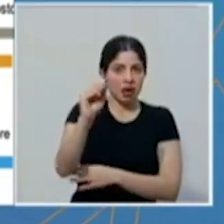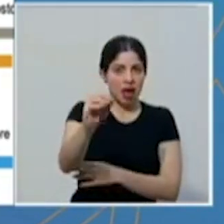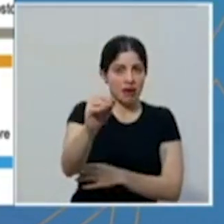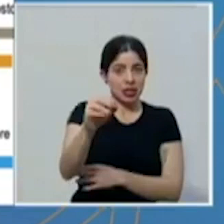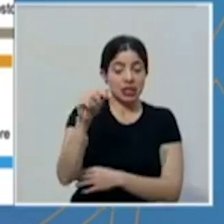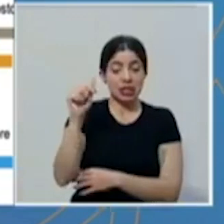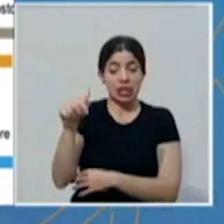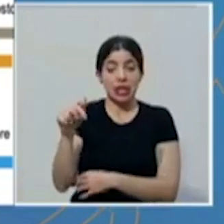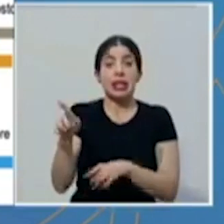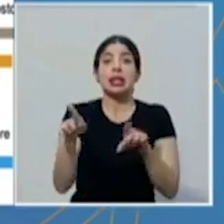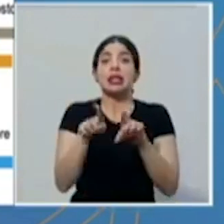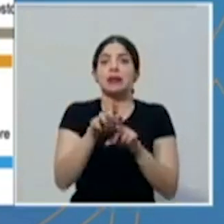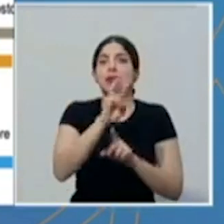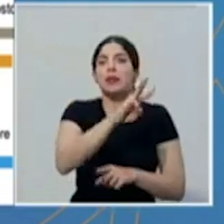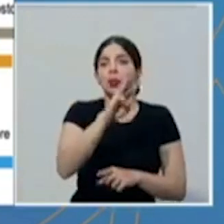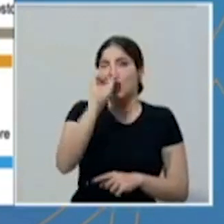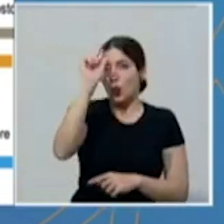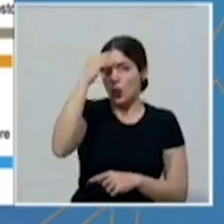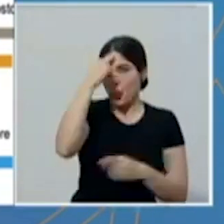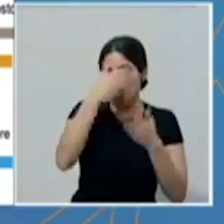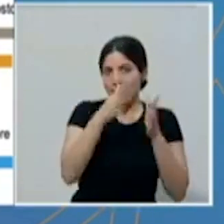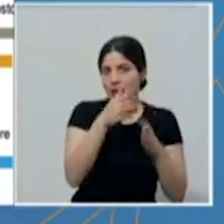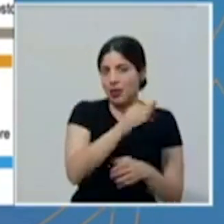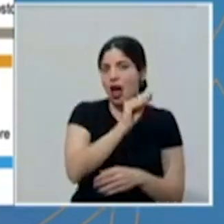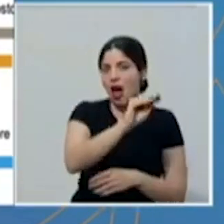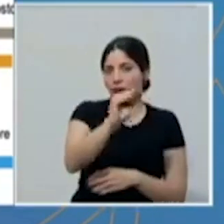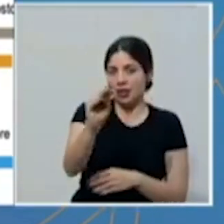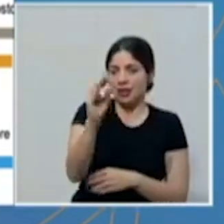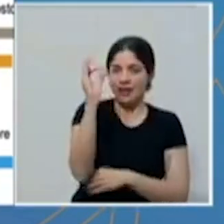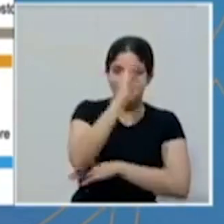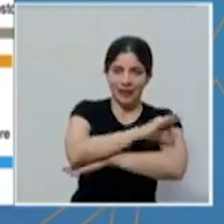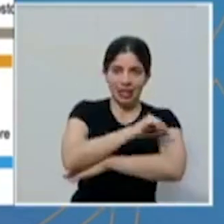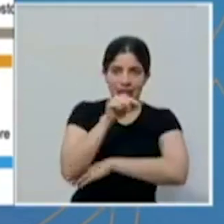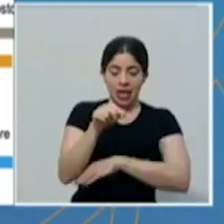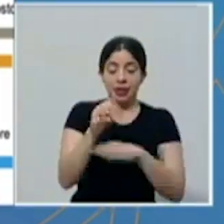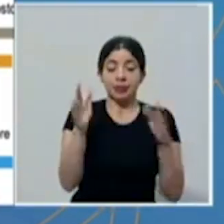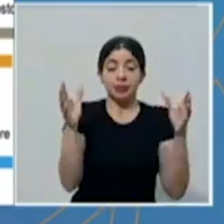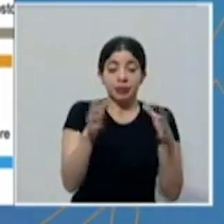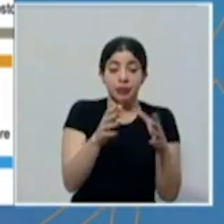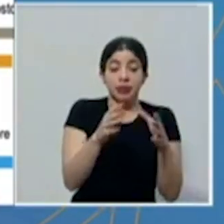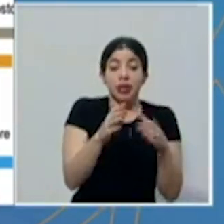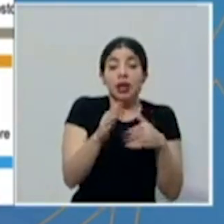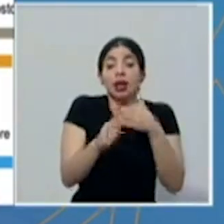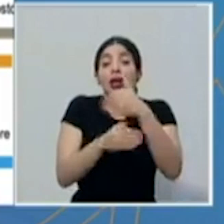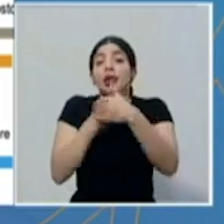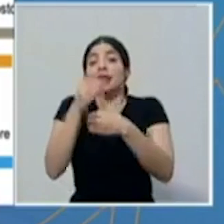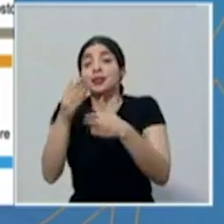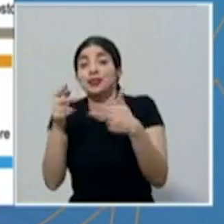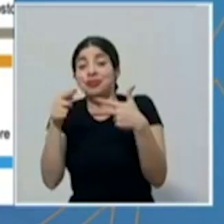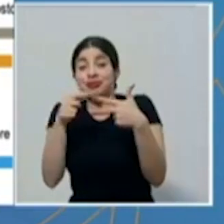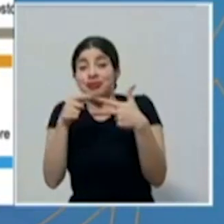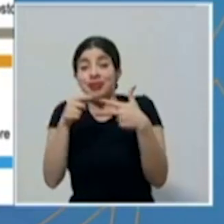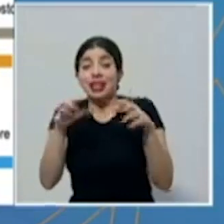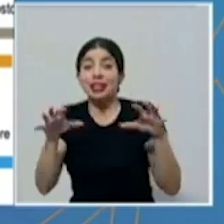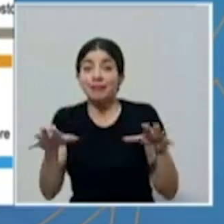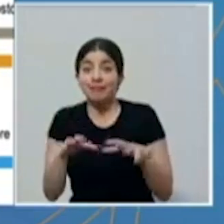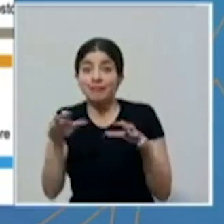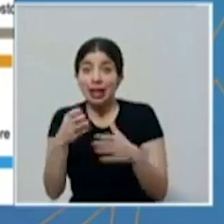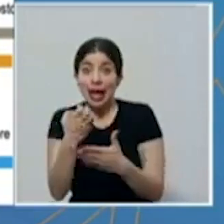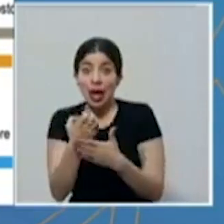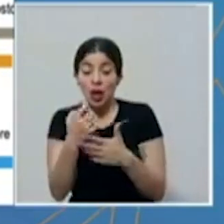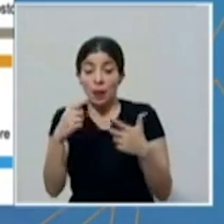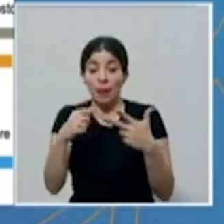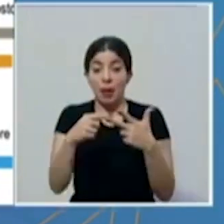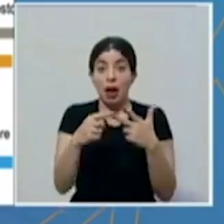y a través de la página de gobierno abierto. Para los otros dos ejes, el de reactivación económica y el de